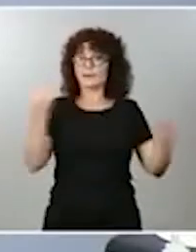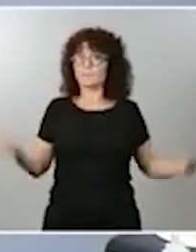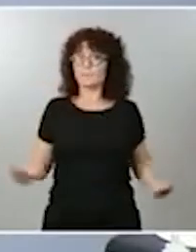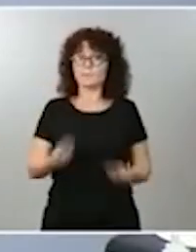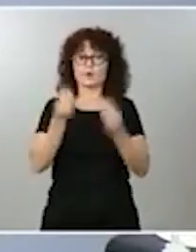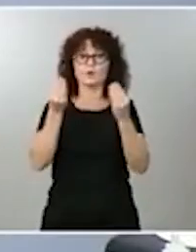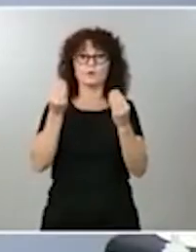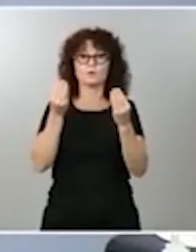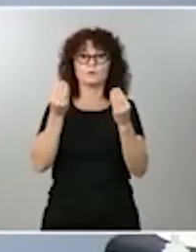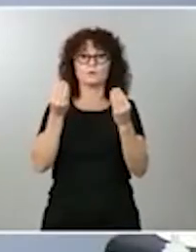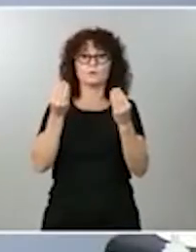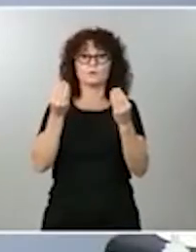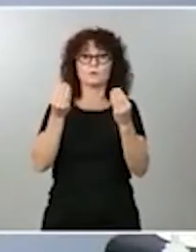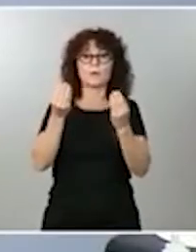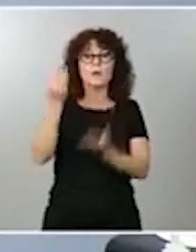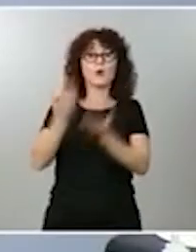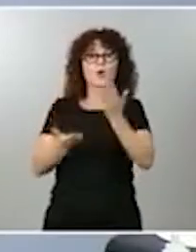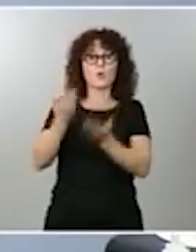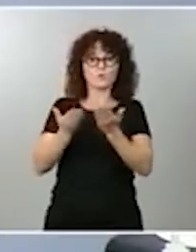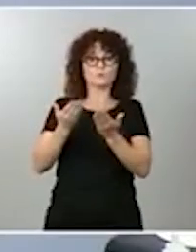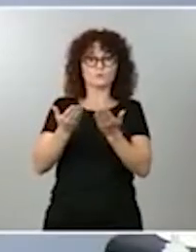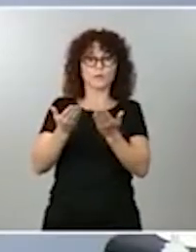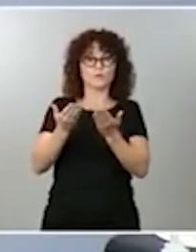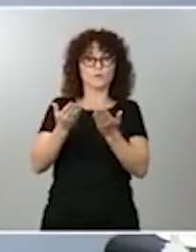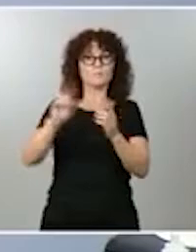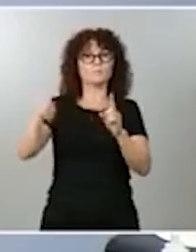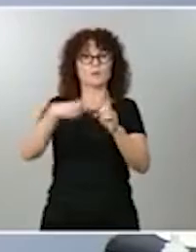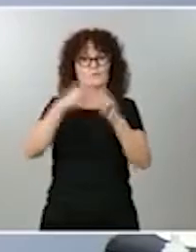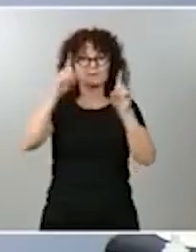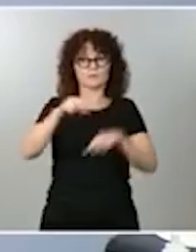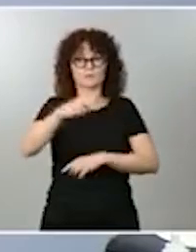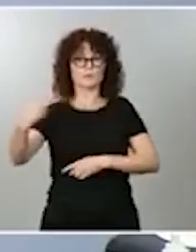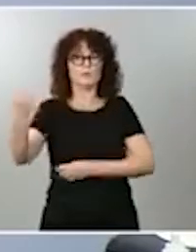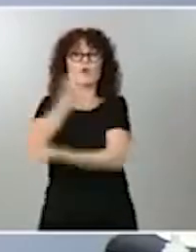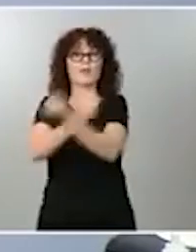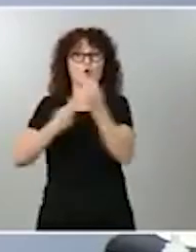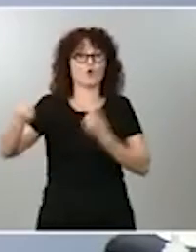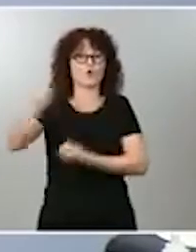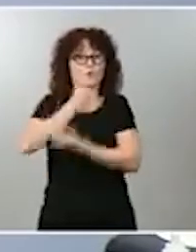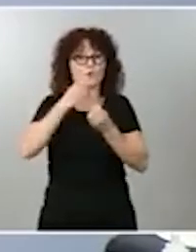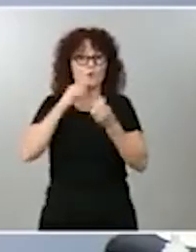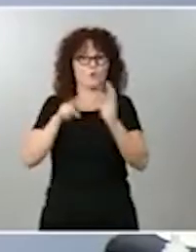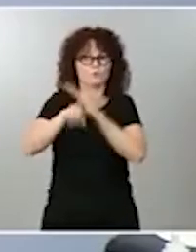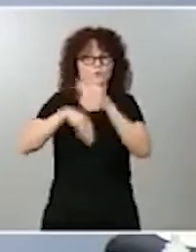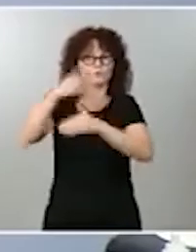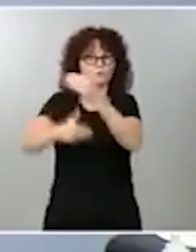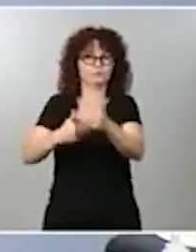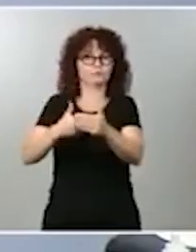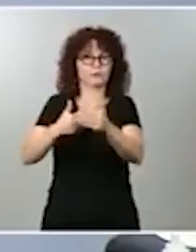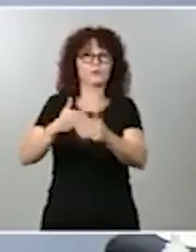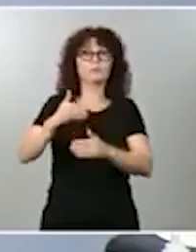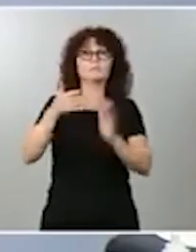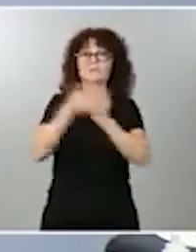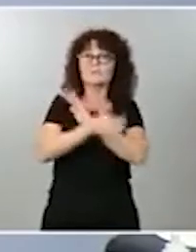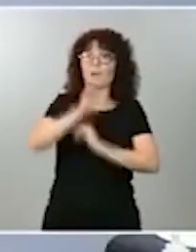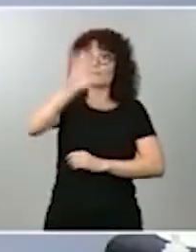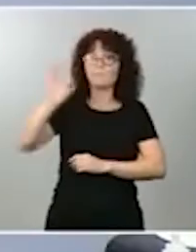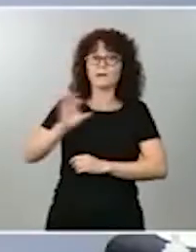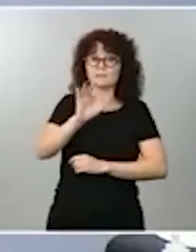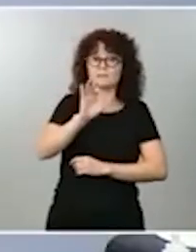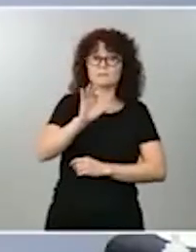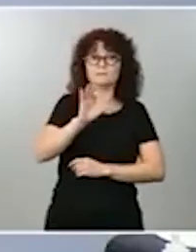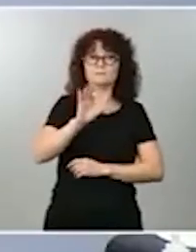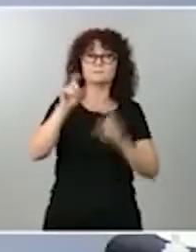de forma más justa, sino económicamente más viable y más próspera, son aquellos países y aquellas empresas que consiguen reducir su